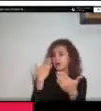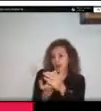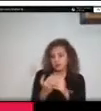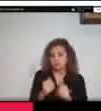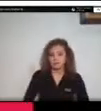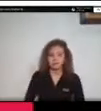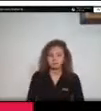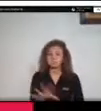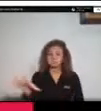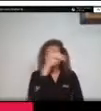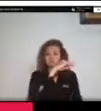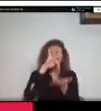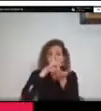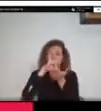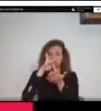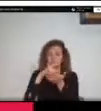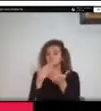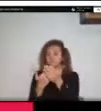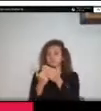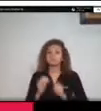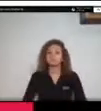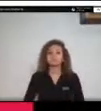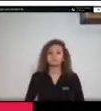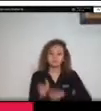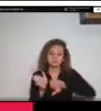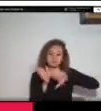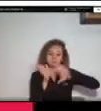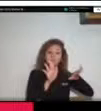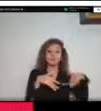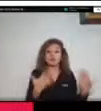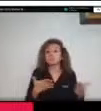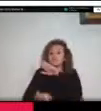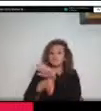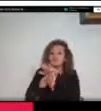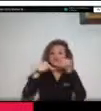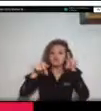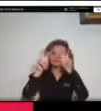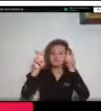continuando con el tema de este día con respecto al manejo